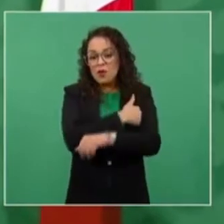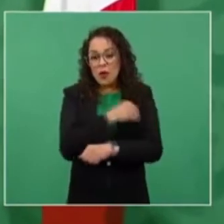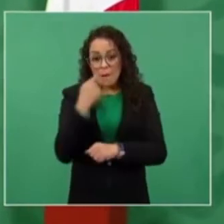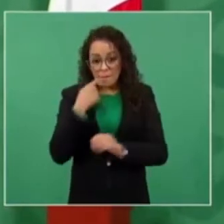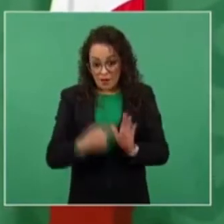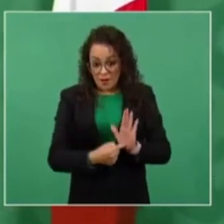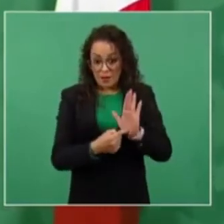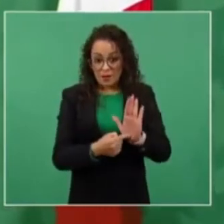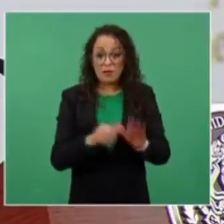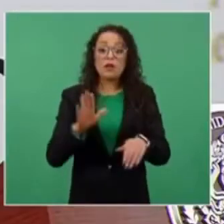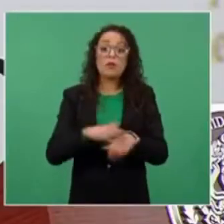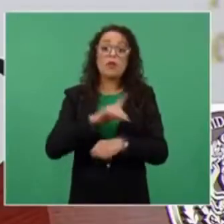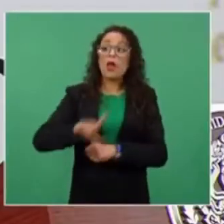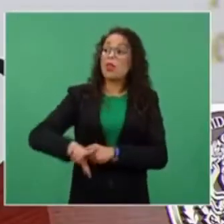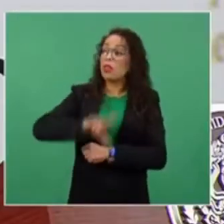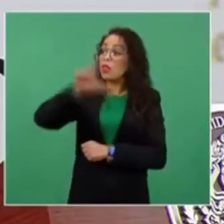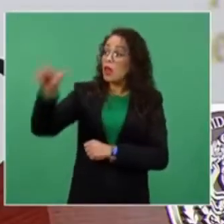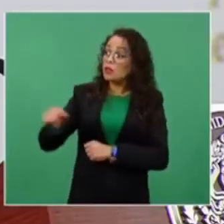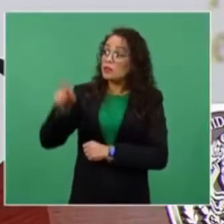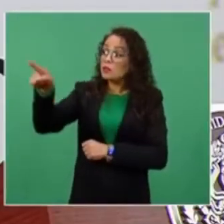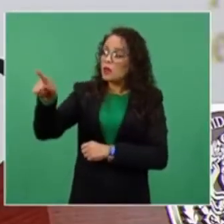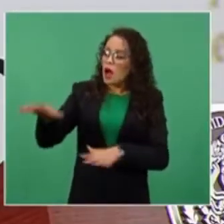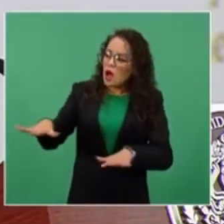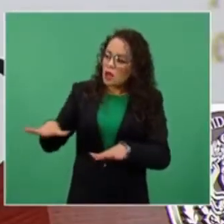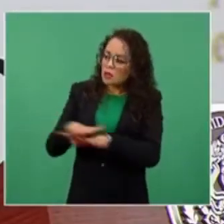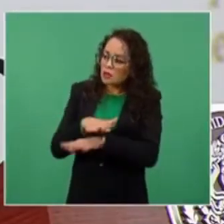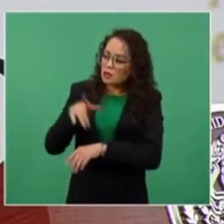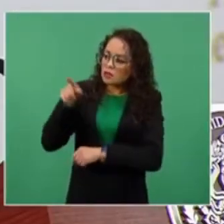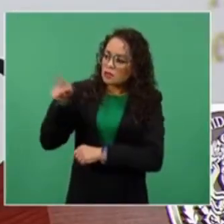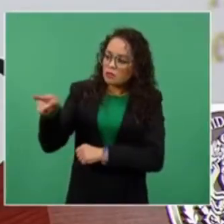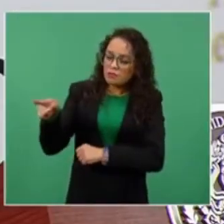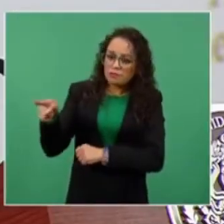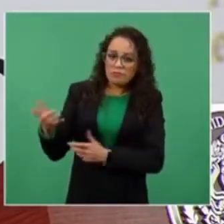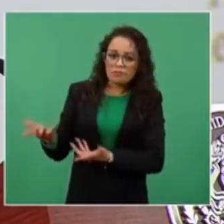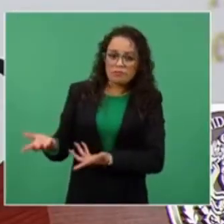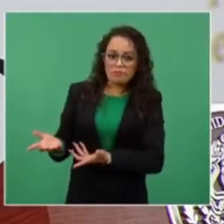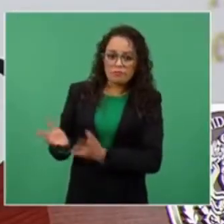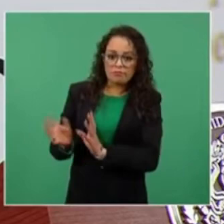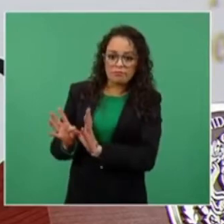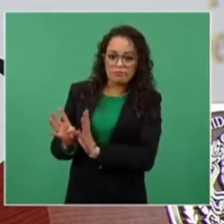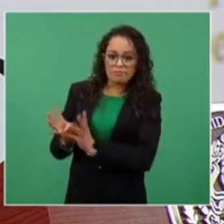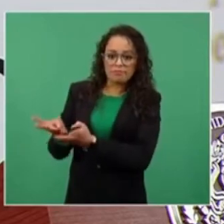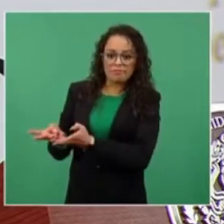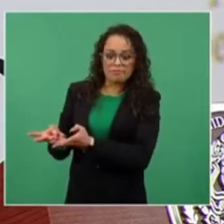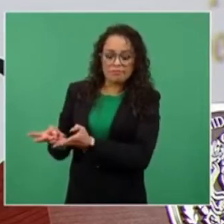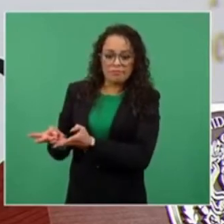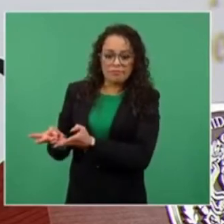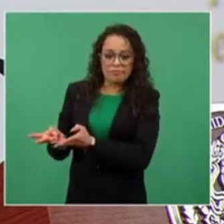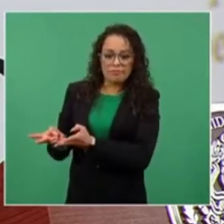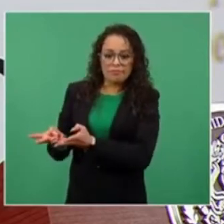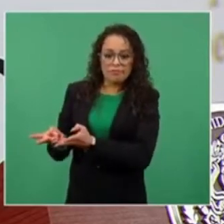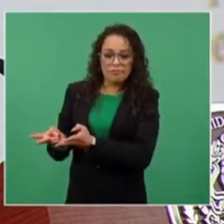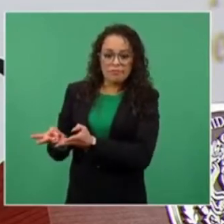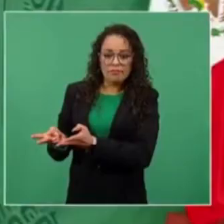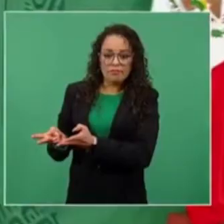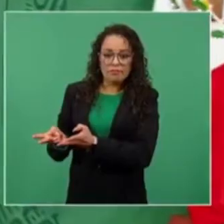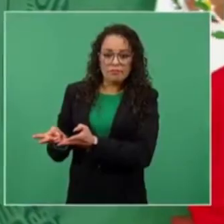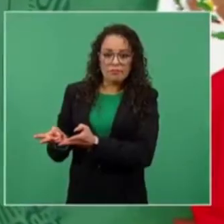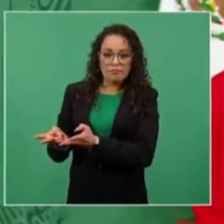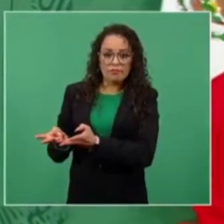consejeros tienen que cambiar si no por la reforma que hace falta